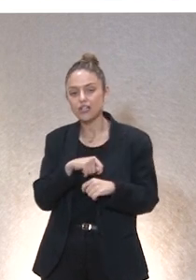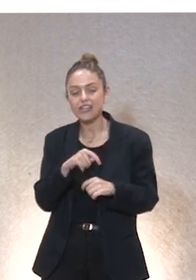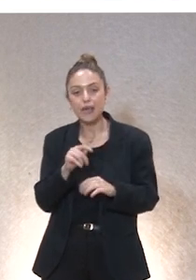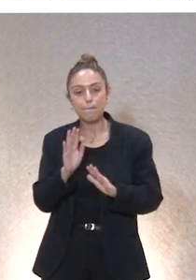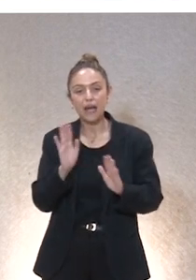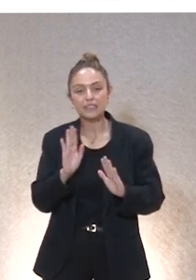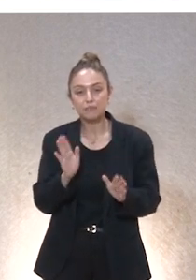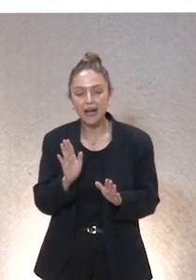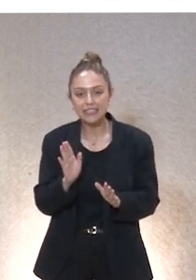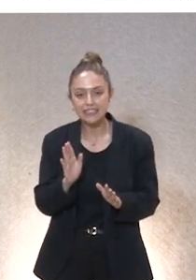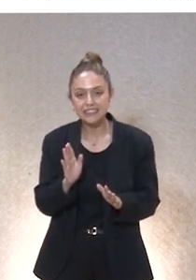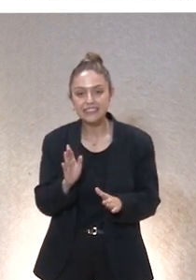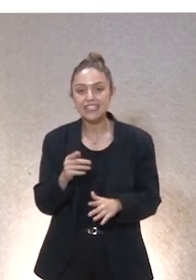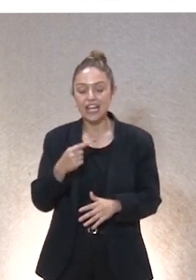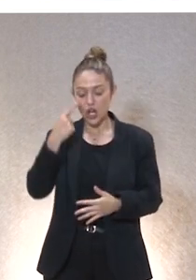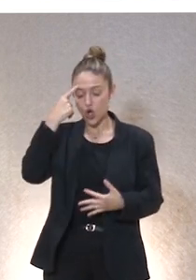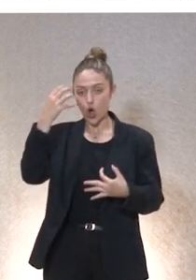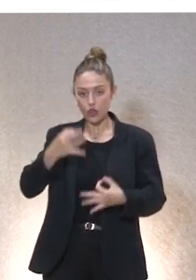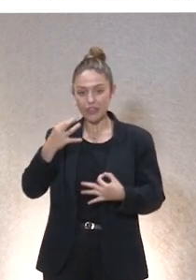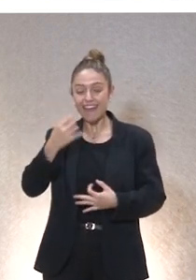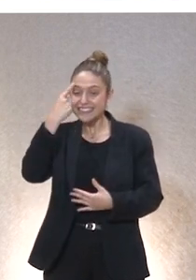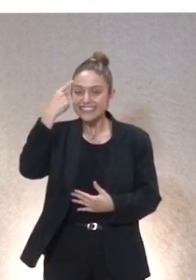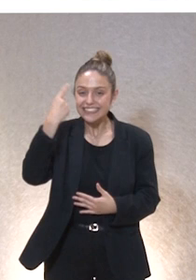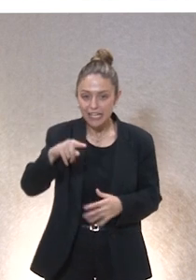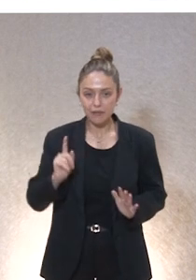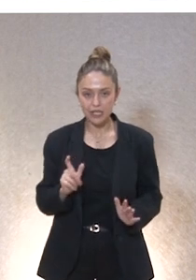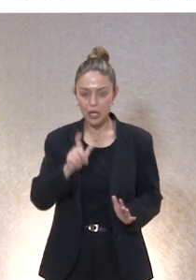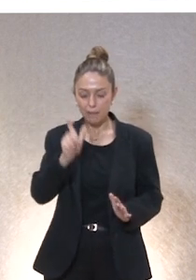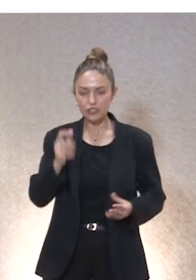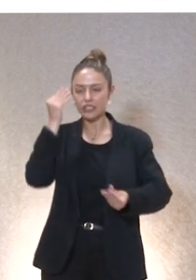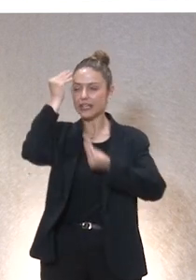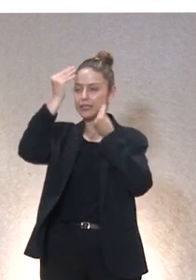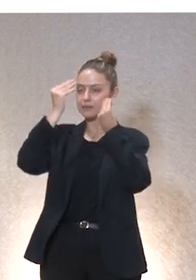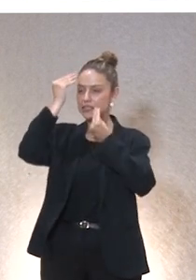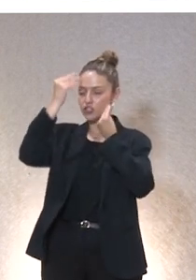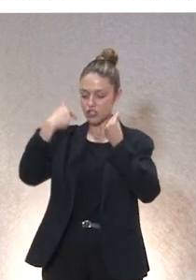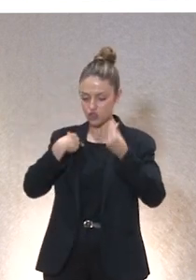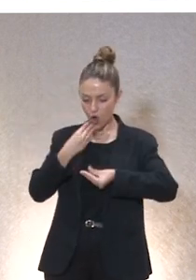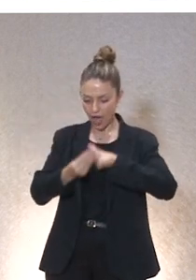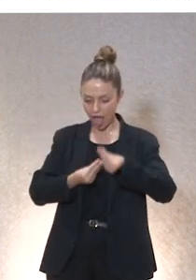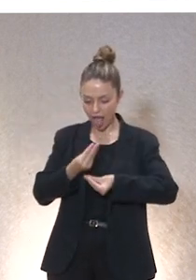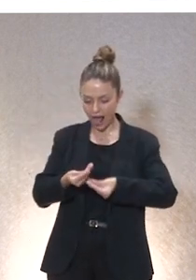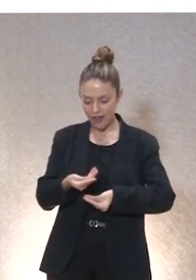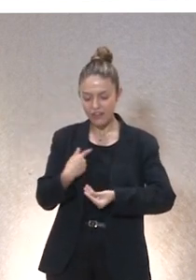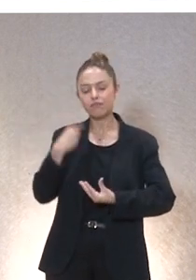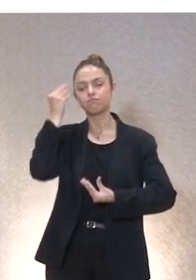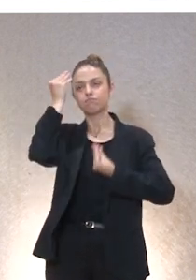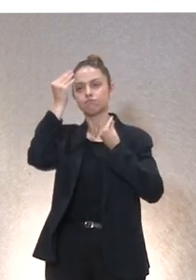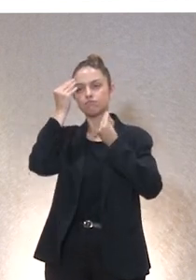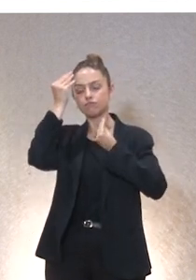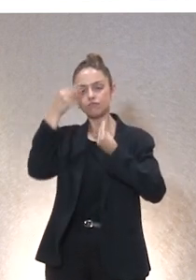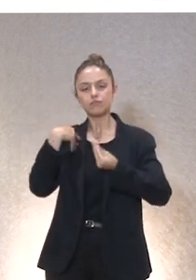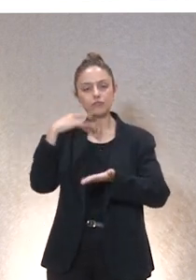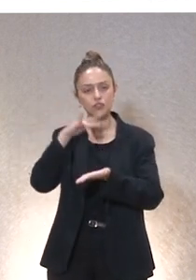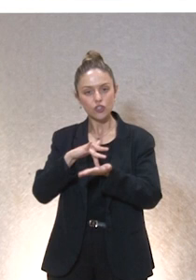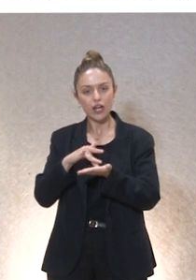que tienen conciencia de que están cuidando aquellos que reflexionan sobre su propia praxis aquellos que son capaces de en un determinado momento